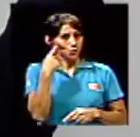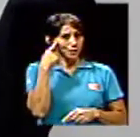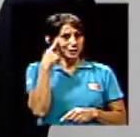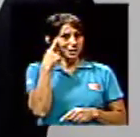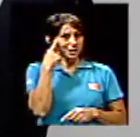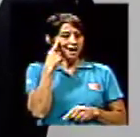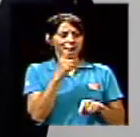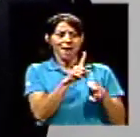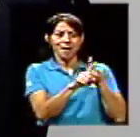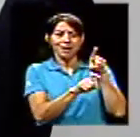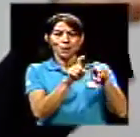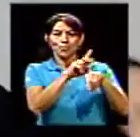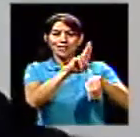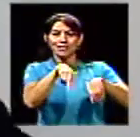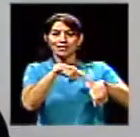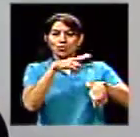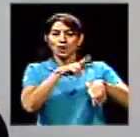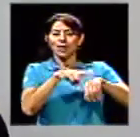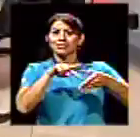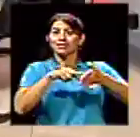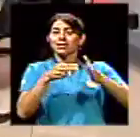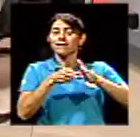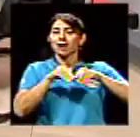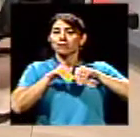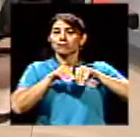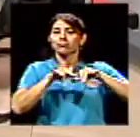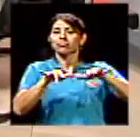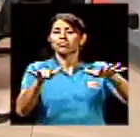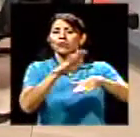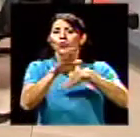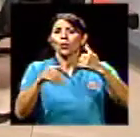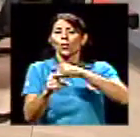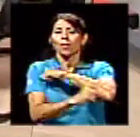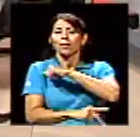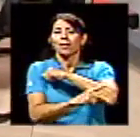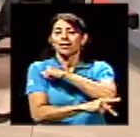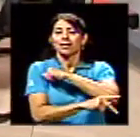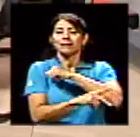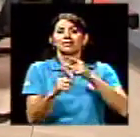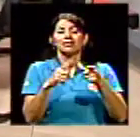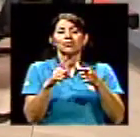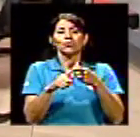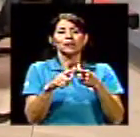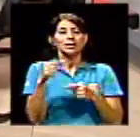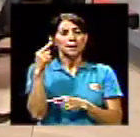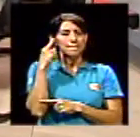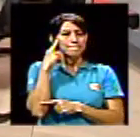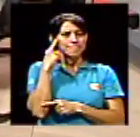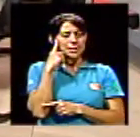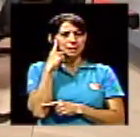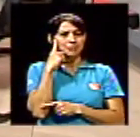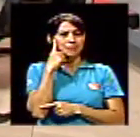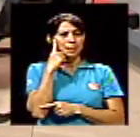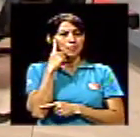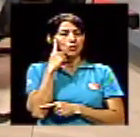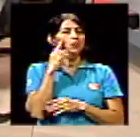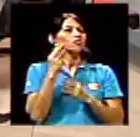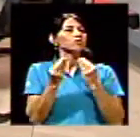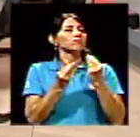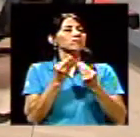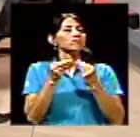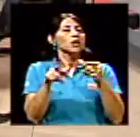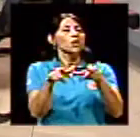nacionales y deben cubrir todo el territorio, entonces pensemos en aquel lugar lejanísimo,